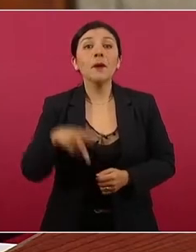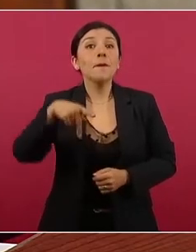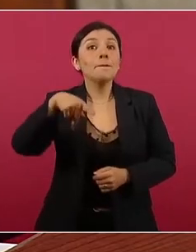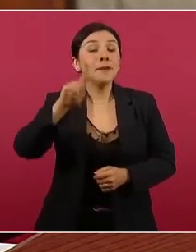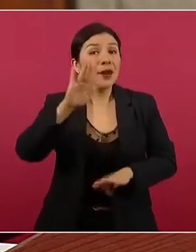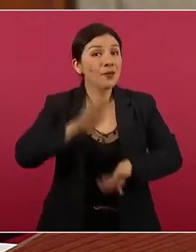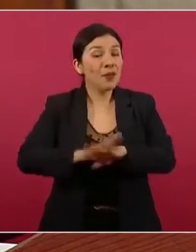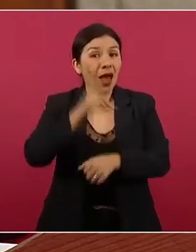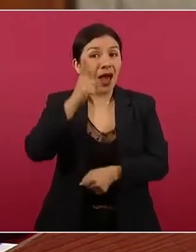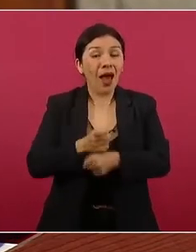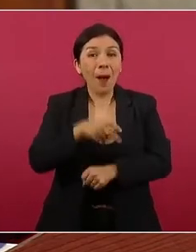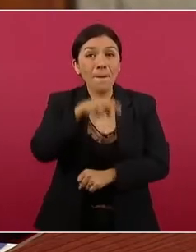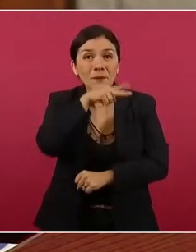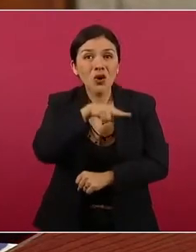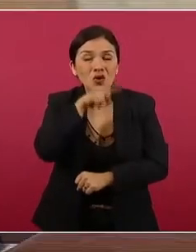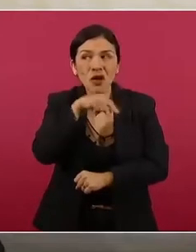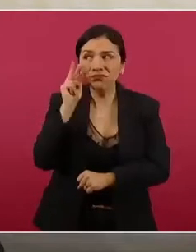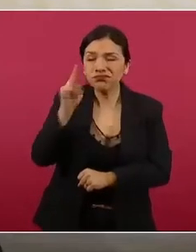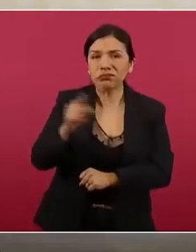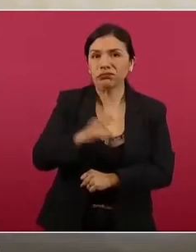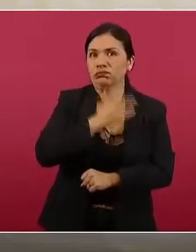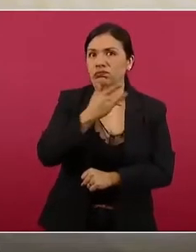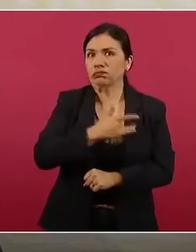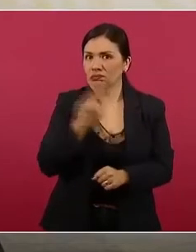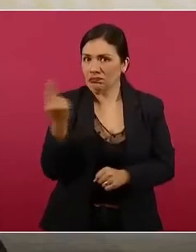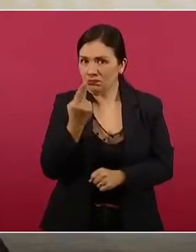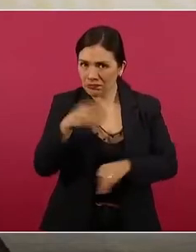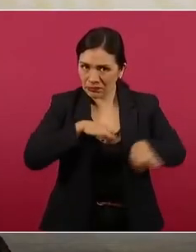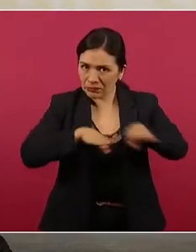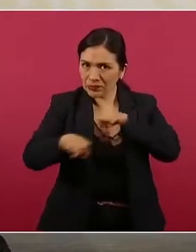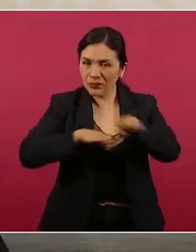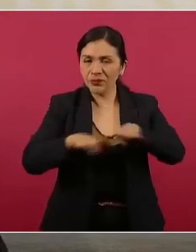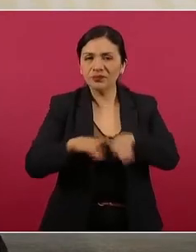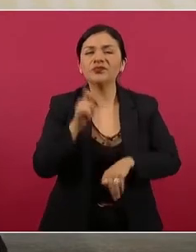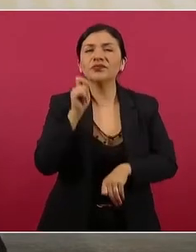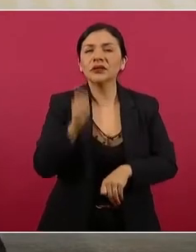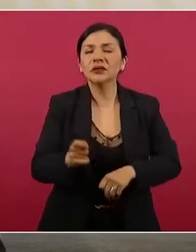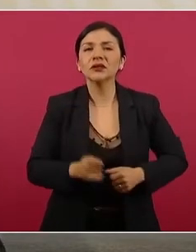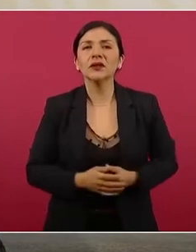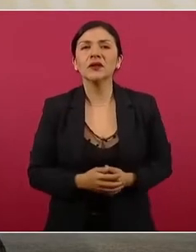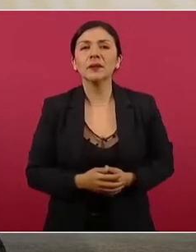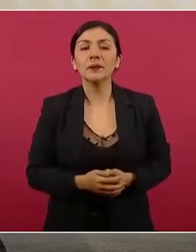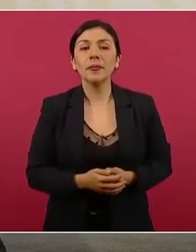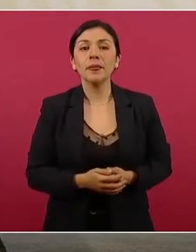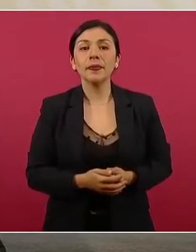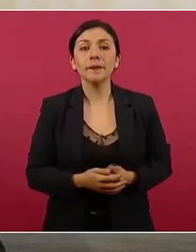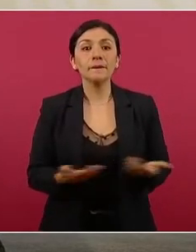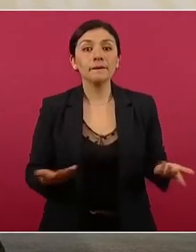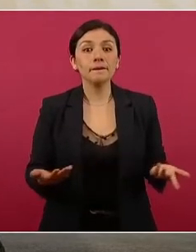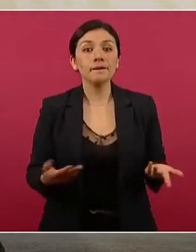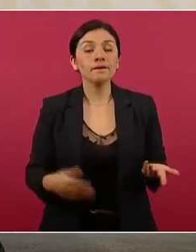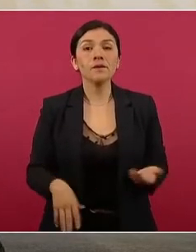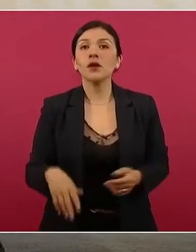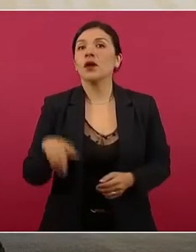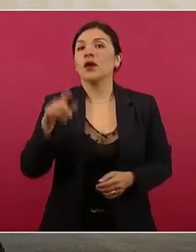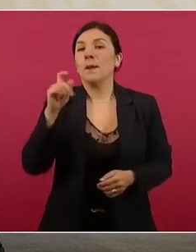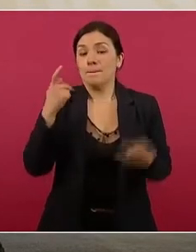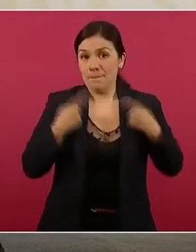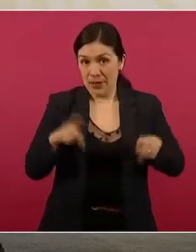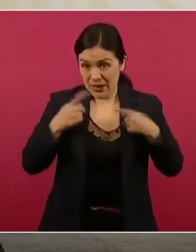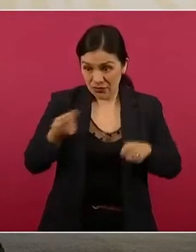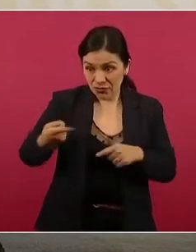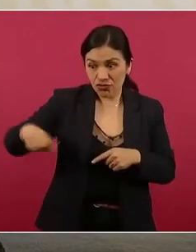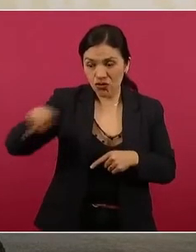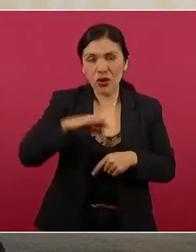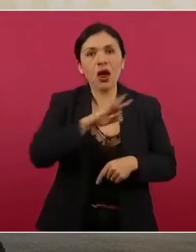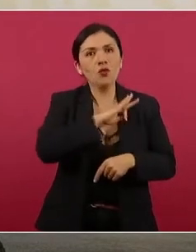preocupa y nos ocupa es que no se pierda poder adquisitivo, porque